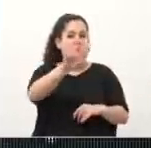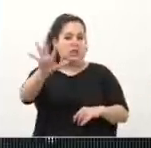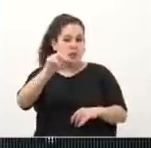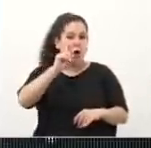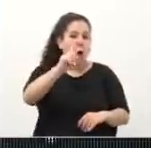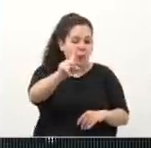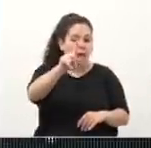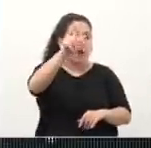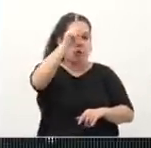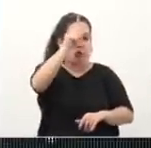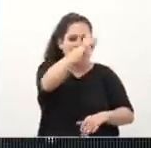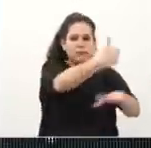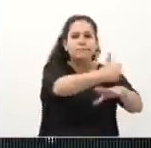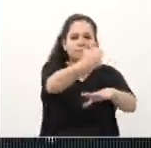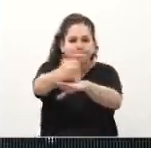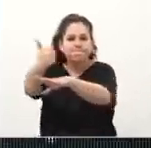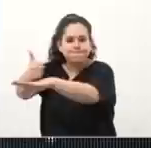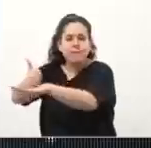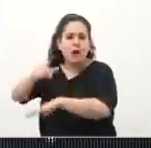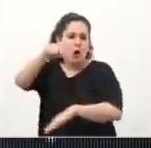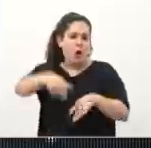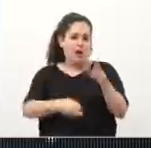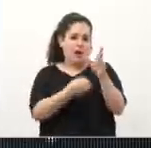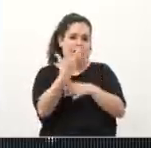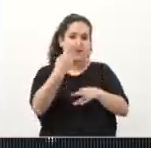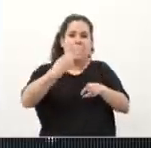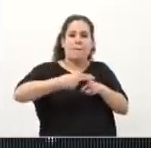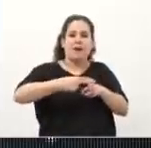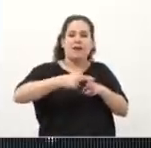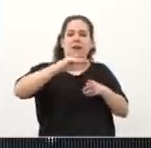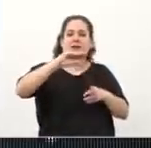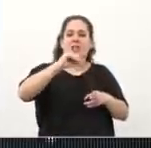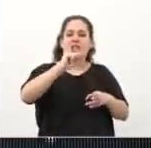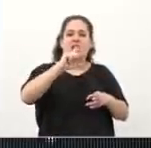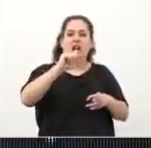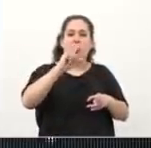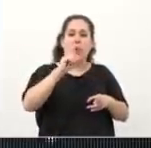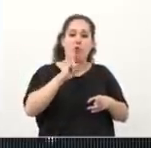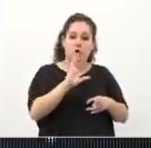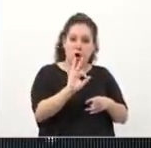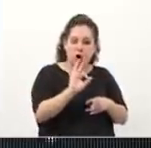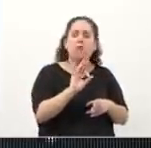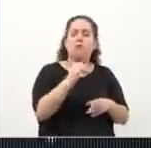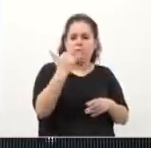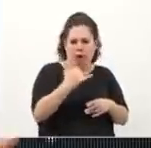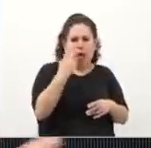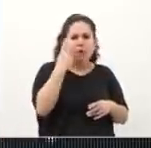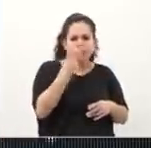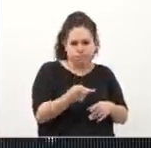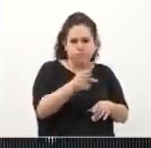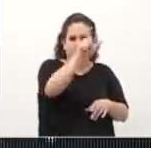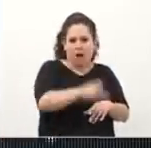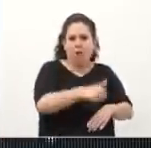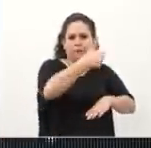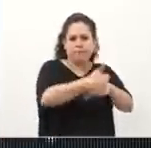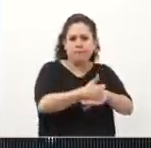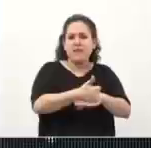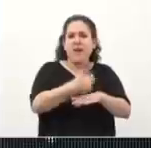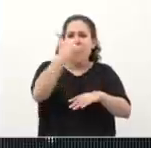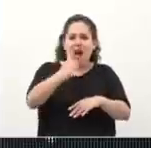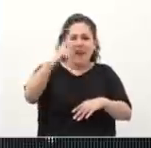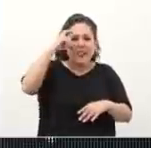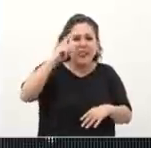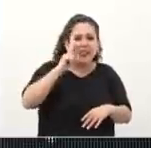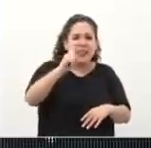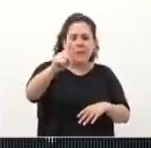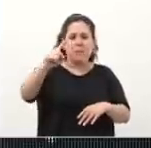Y en todas las reuniones de vecinos, como esta mañana me pasó en Parque Chacabuco, vos me reconocés que ves más policías en la calle. Tenemos 10.000 cámaras con reconocimiento